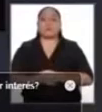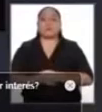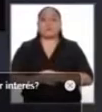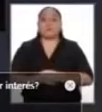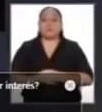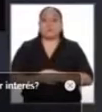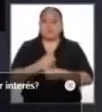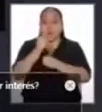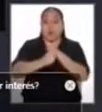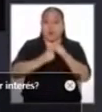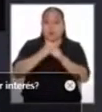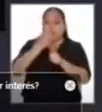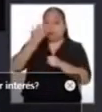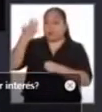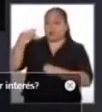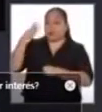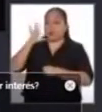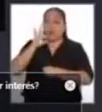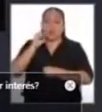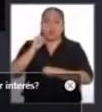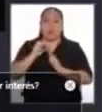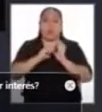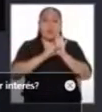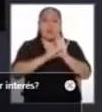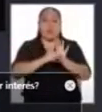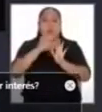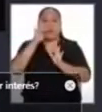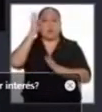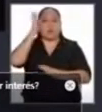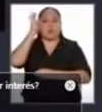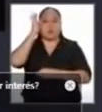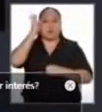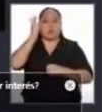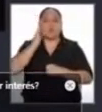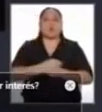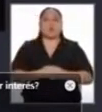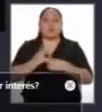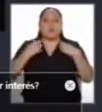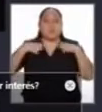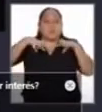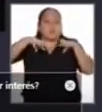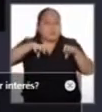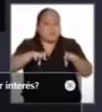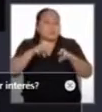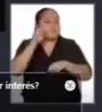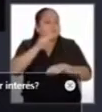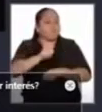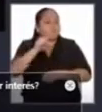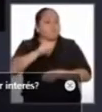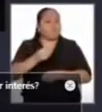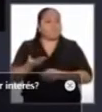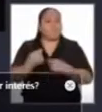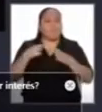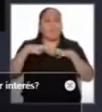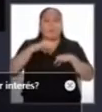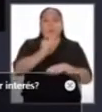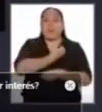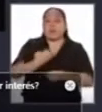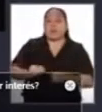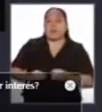Desde los años noventos, el modelo Fujimori ha permitido que el Estado